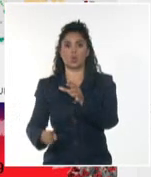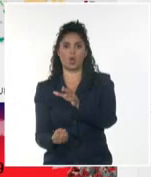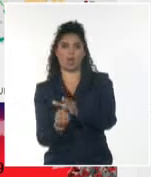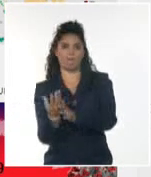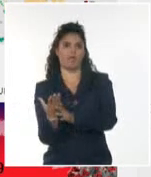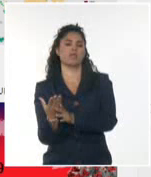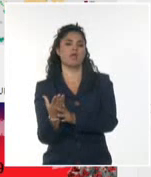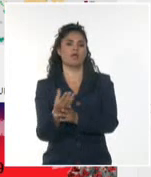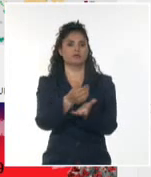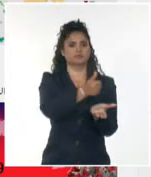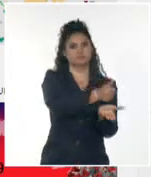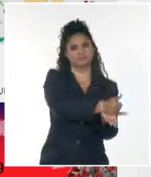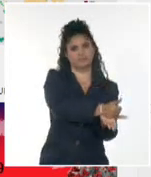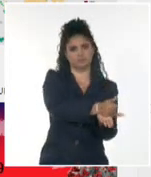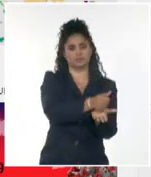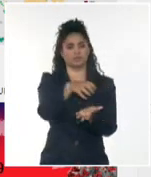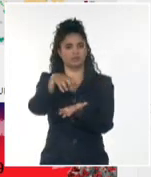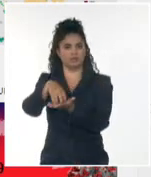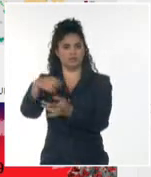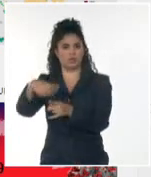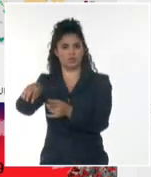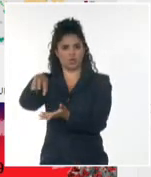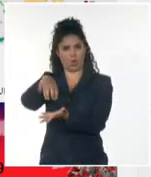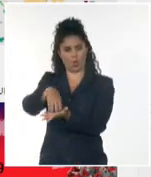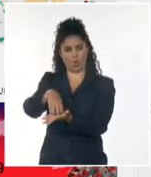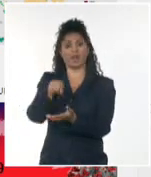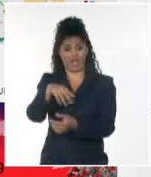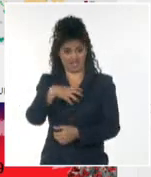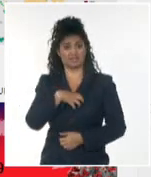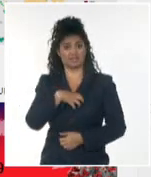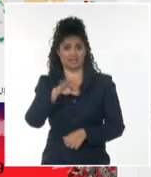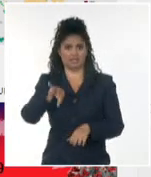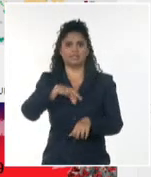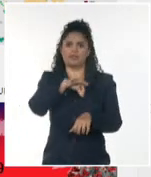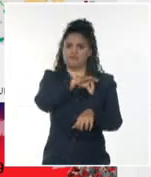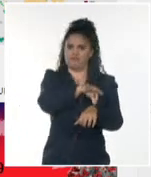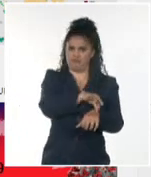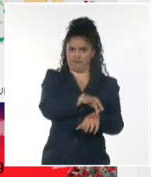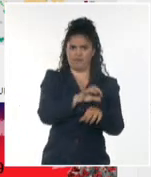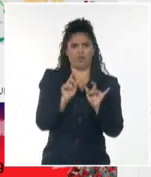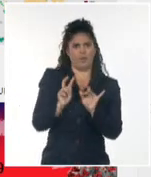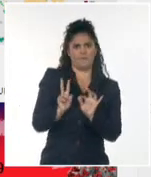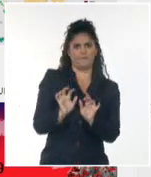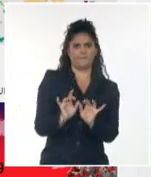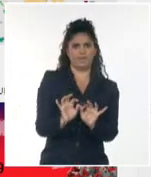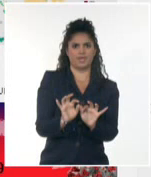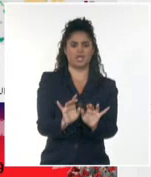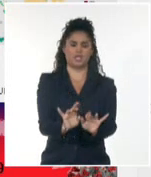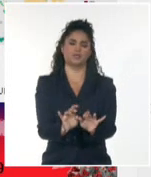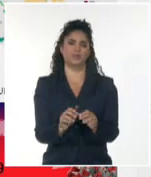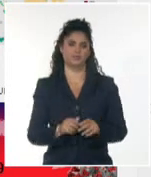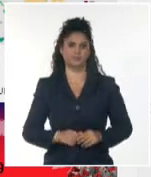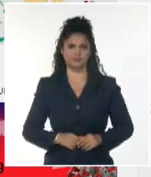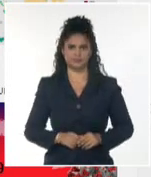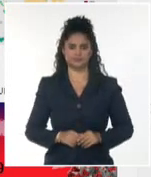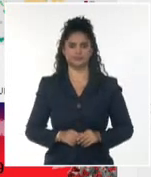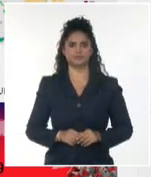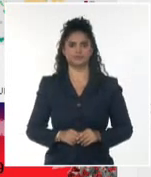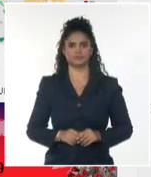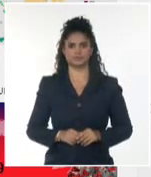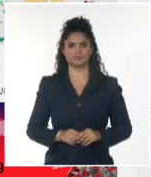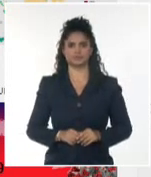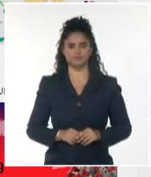Carlos J. Finlay, a partir de muestras estudiadas en el Laboratorio Nacional de Referencia del Instituto Pedro Coury.